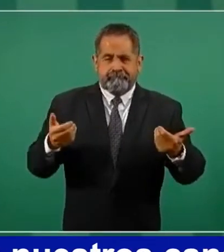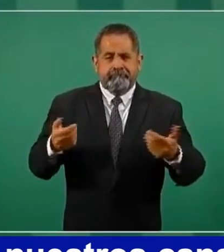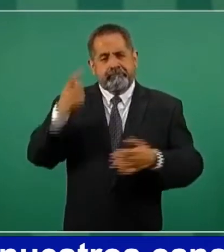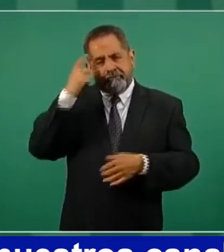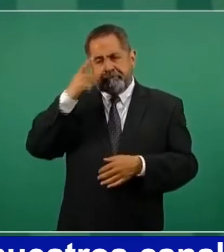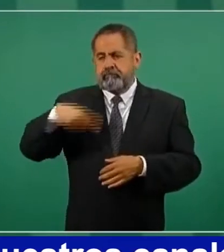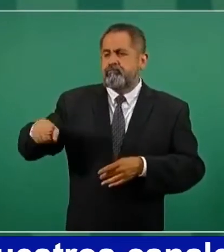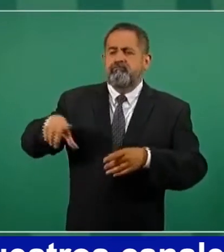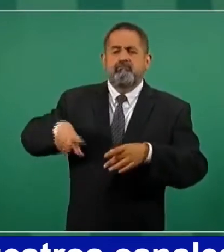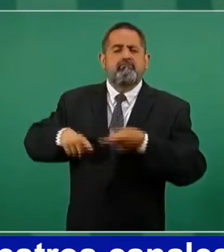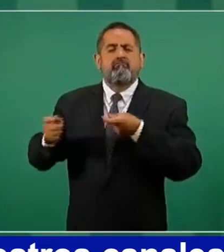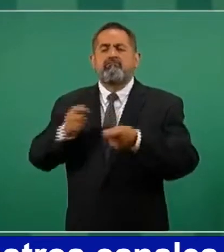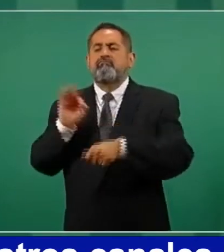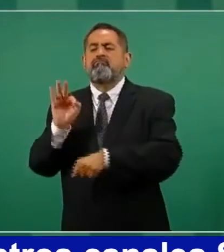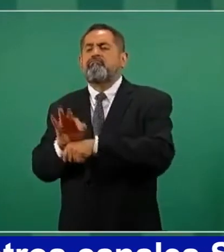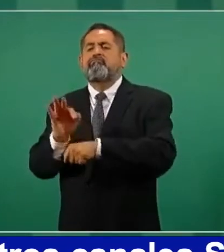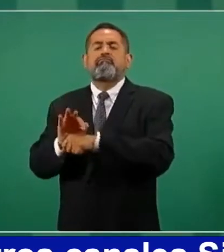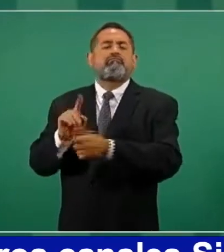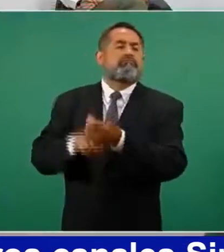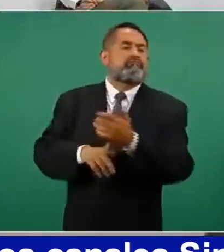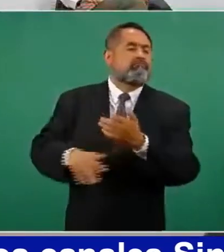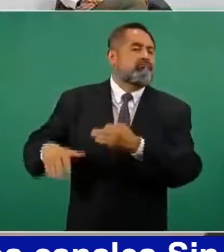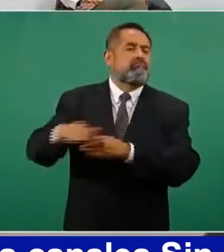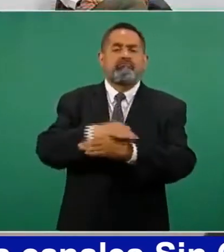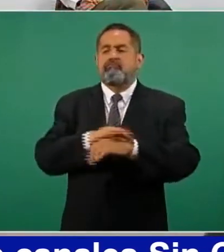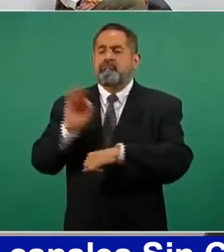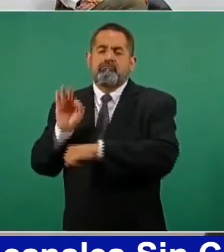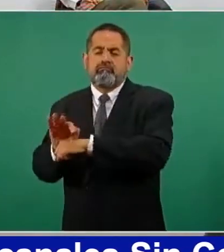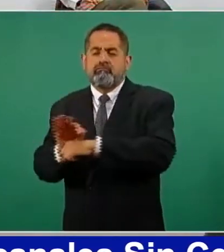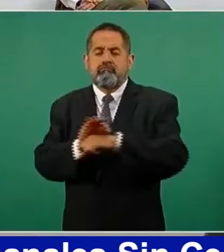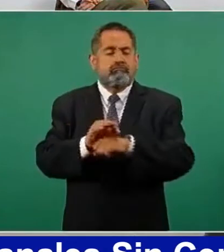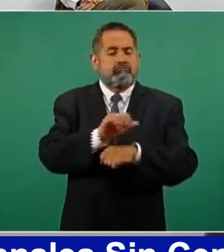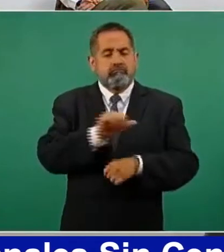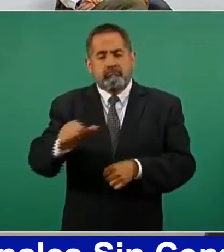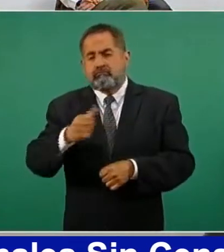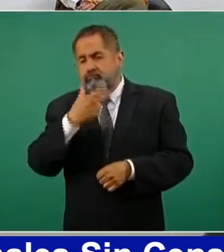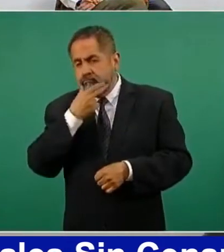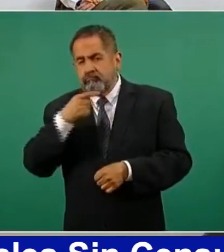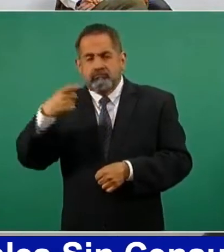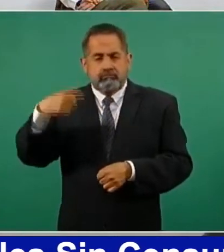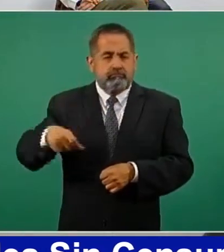que el gobierno represente a todos, a ricos y a pobres,